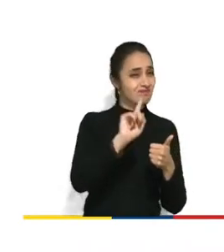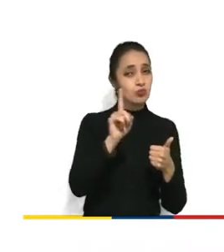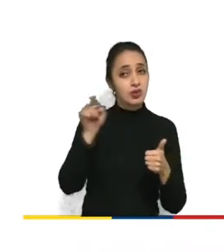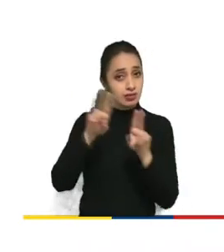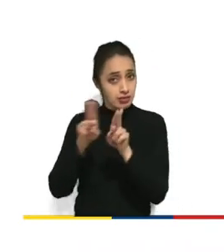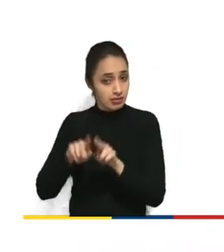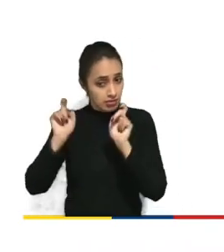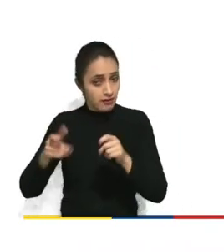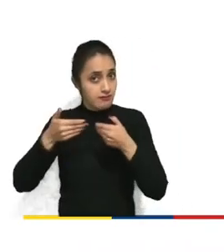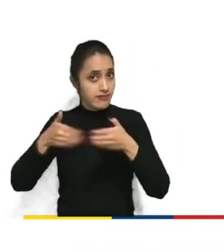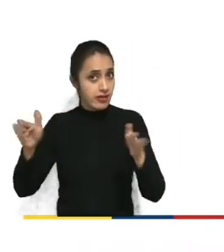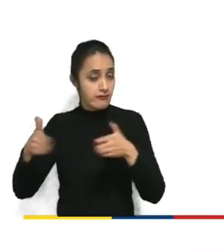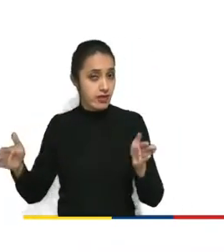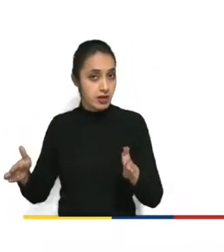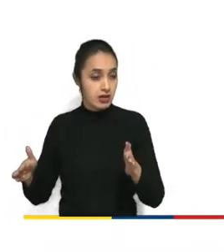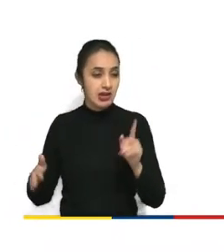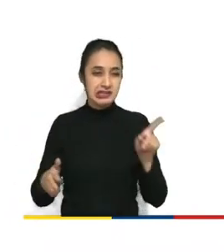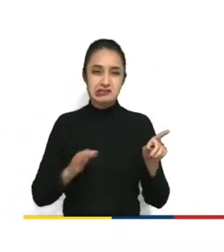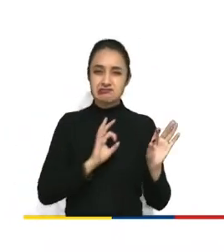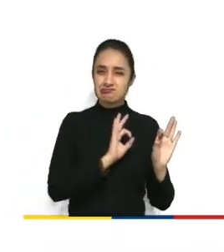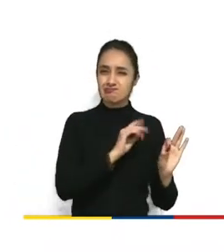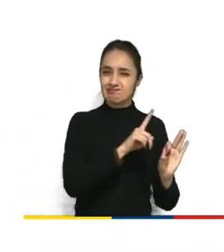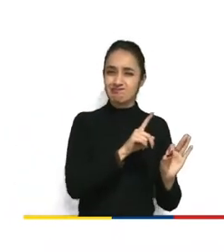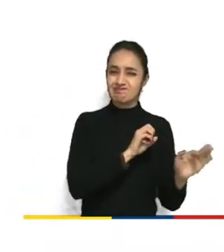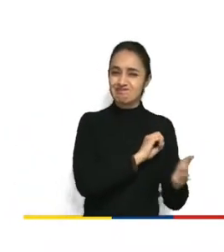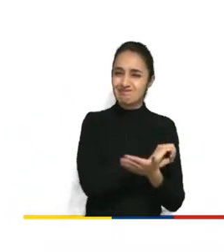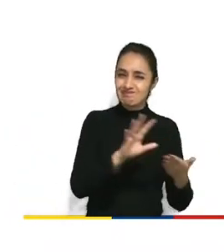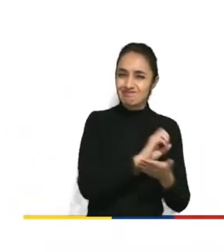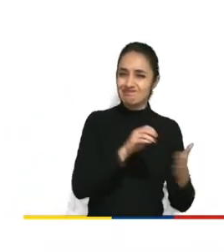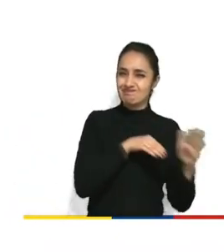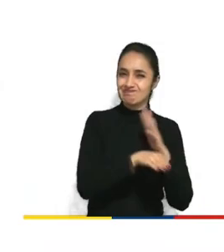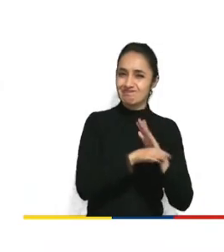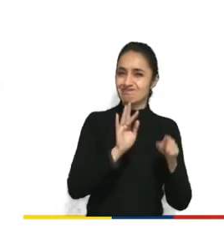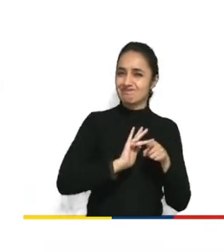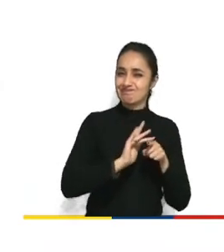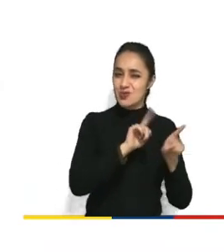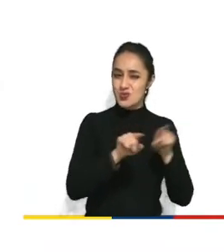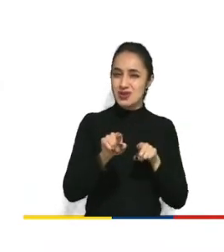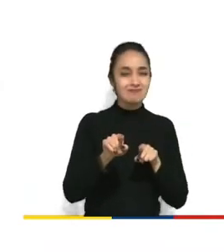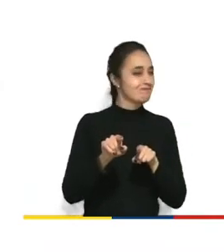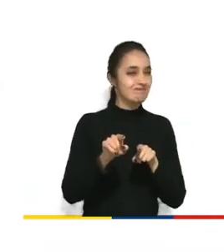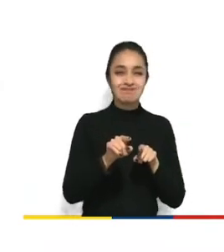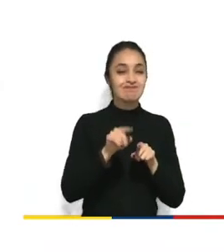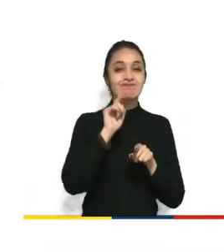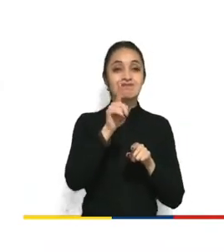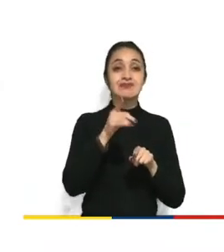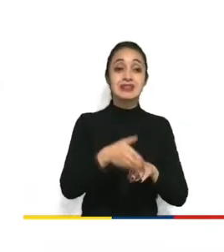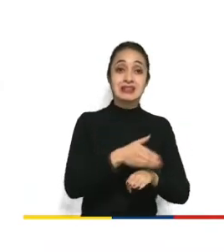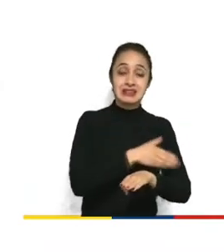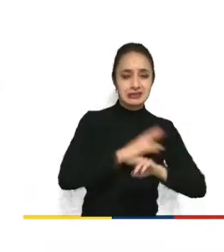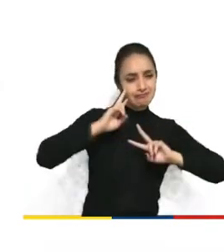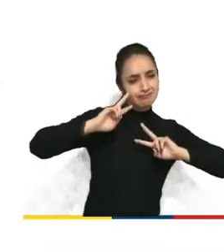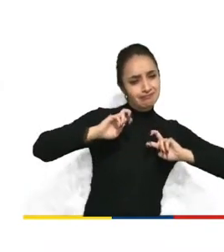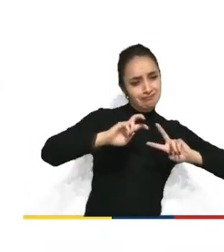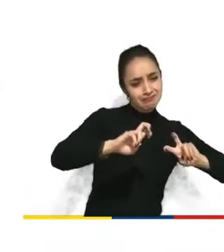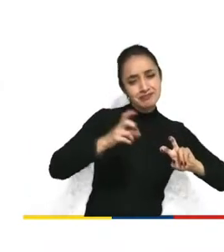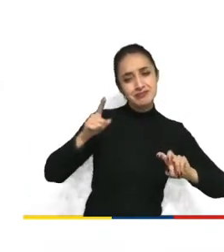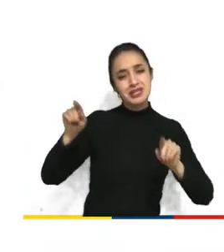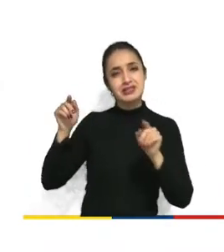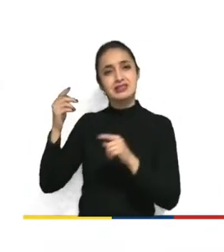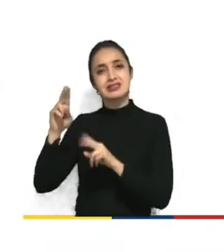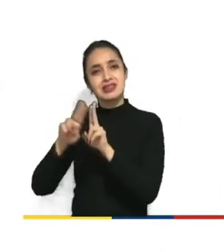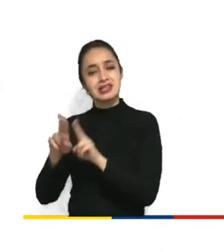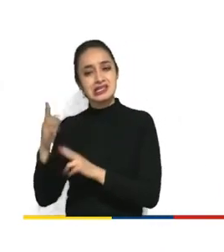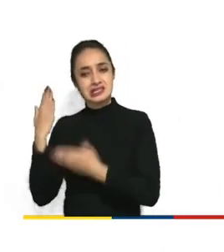confirmado como, después de la investigación que se hizo, el Zero Rating y la asequibilidad de los servicios de Internet